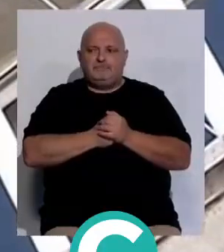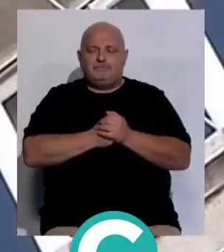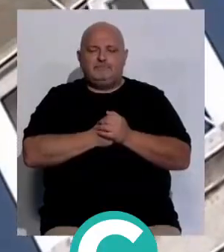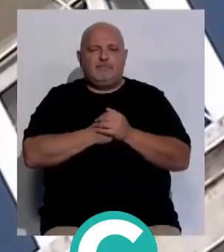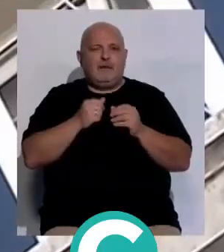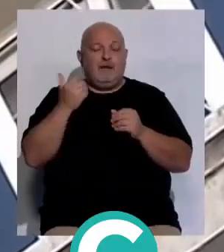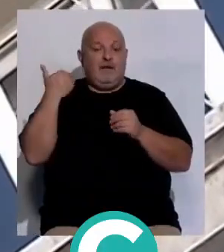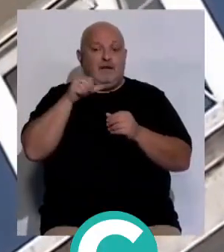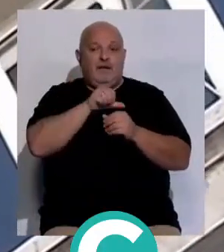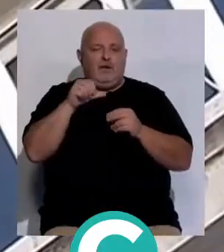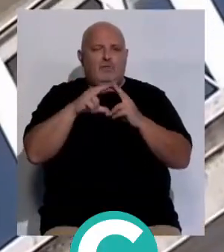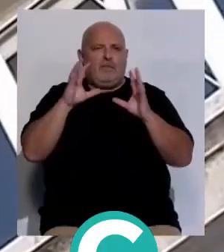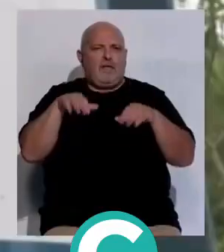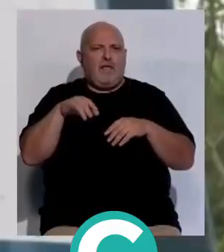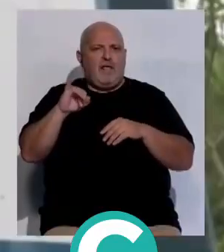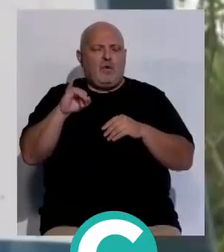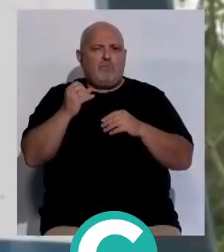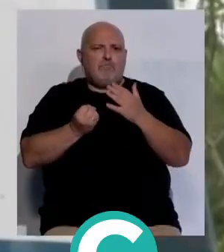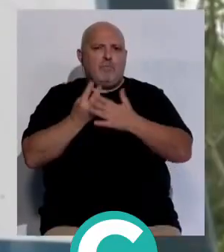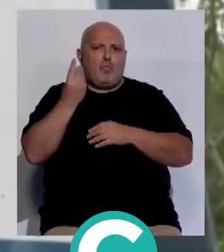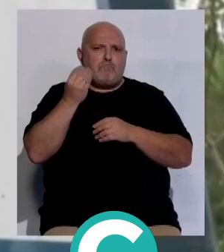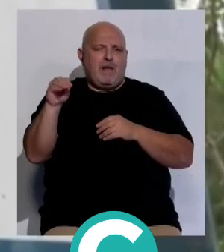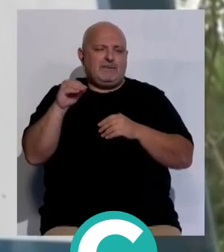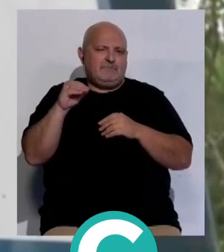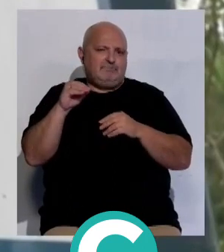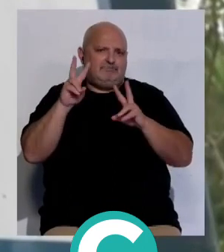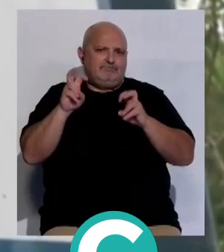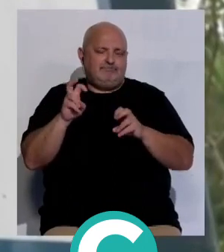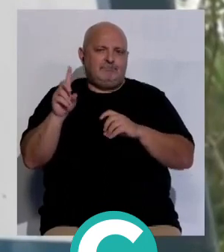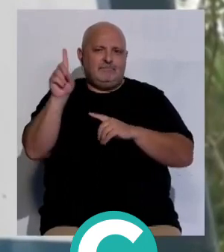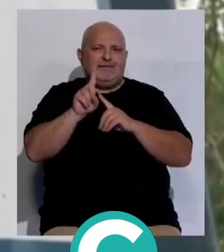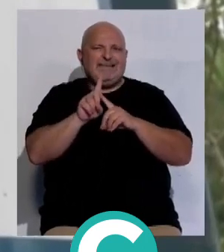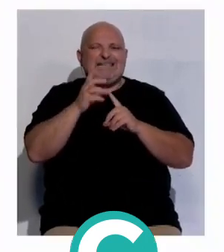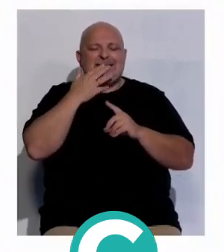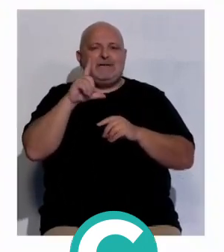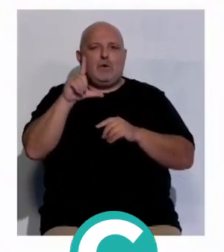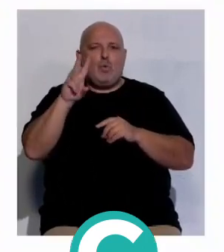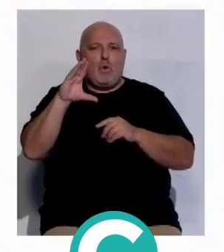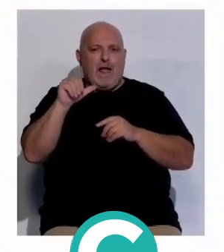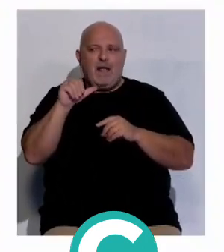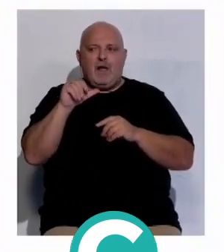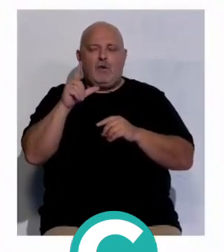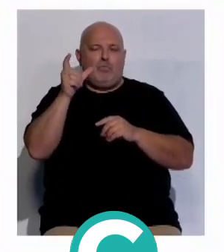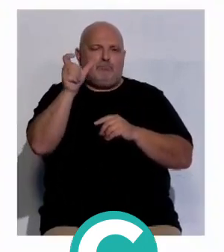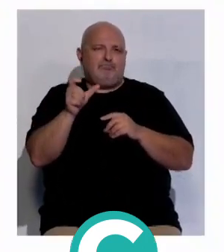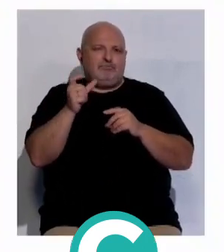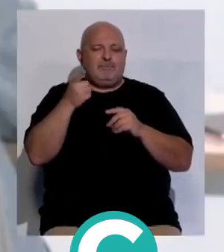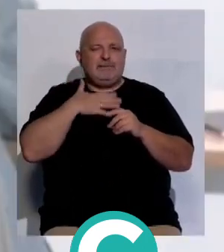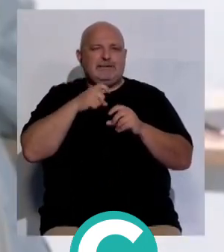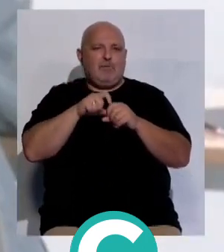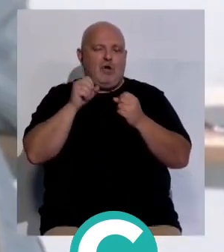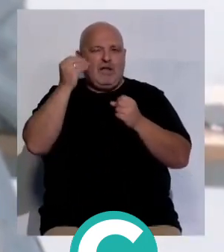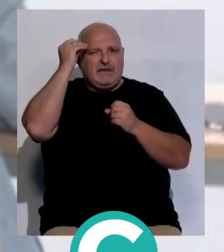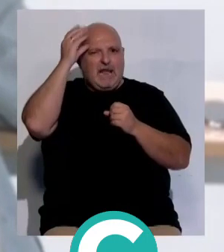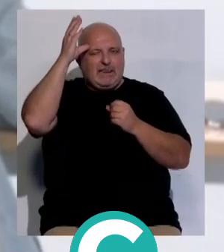Desde esta semana, la Universidad de Cádiz cuenta con un nuevo miembro en sus filas. Se trata de LUCA, un chatbot inteligente de